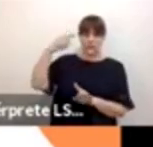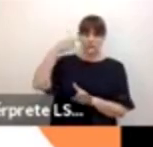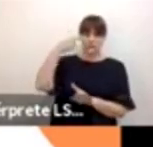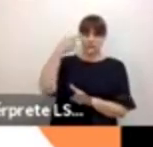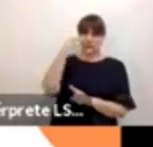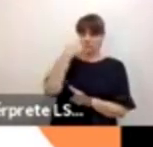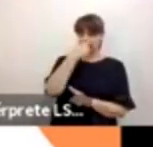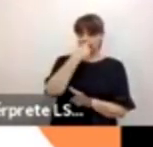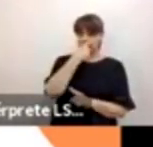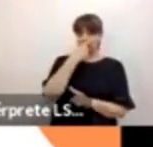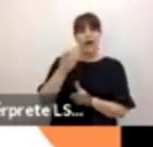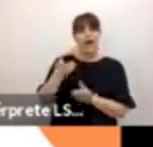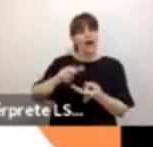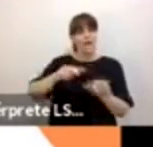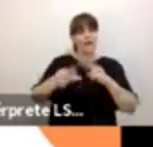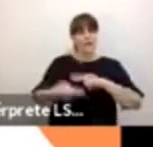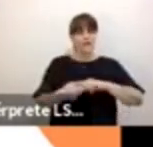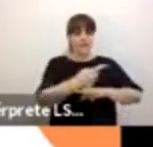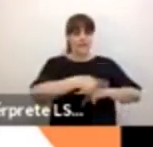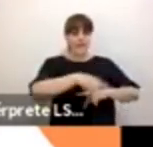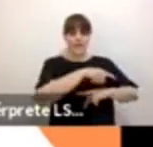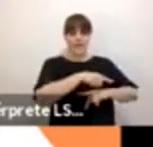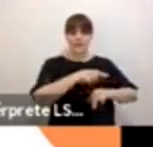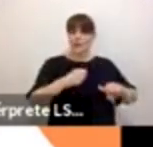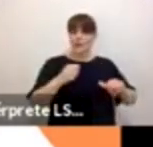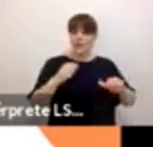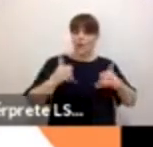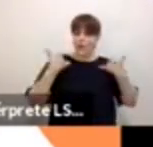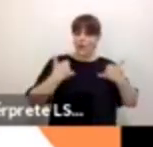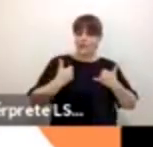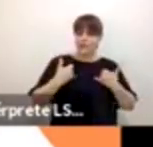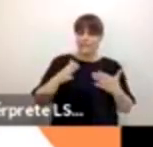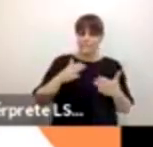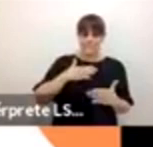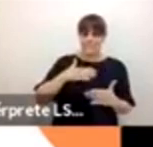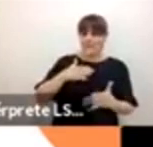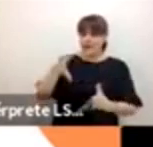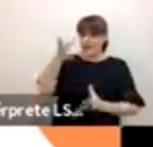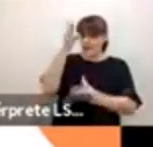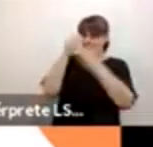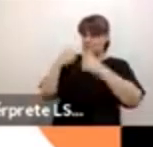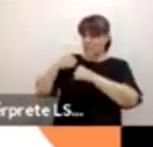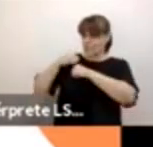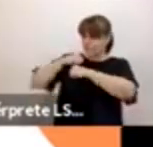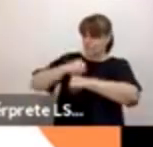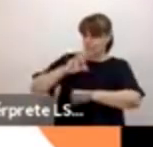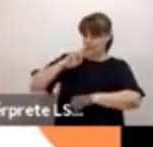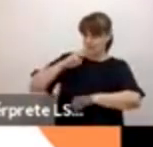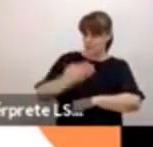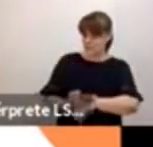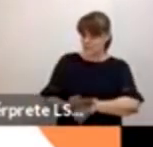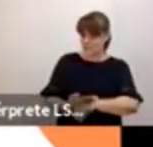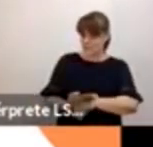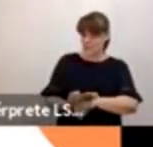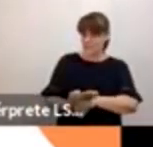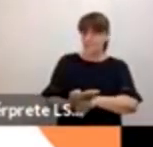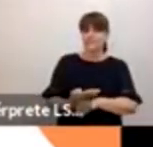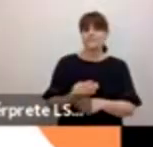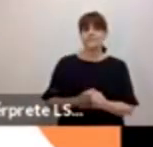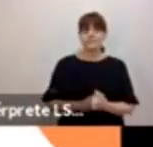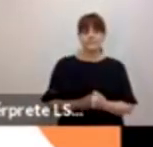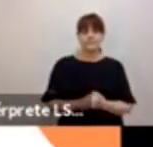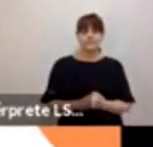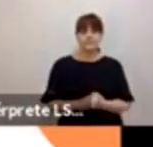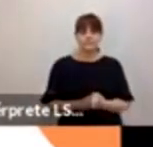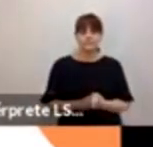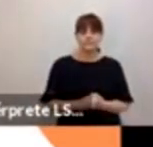activos de su propio aprendizaje y del ejercicio de sus propios derechos. También son agentes activos que forman